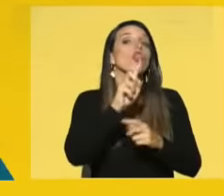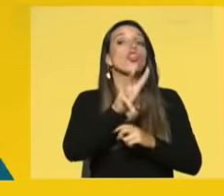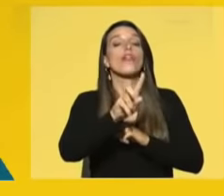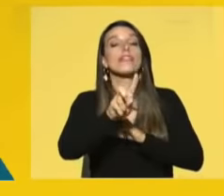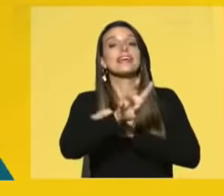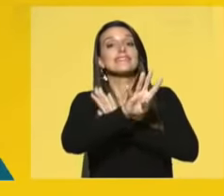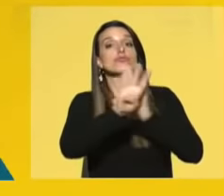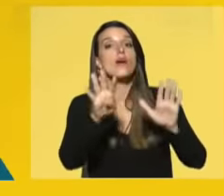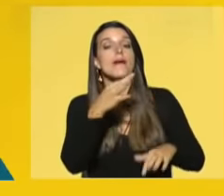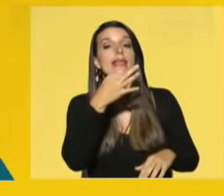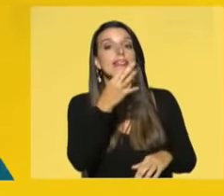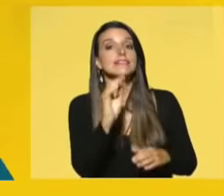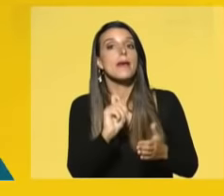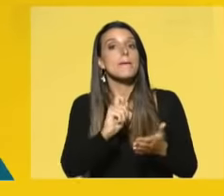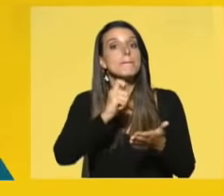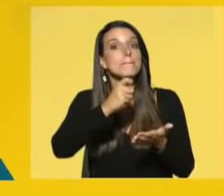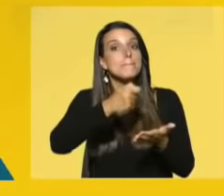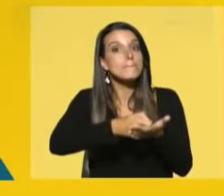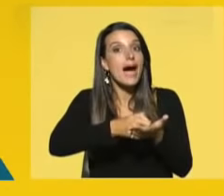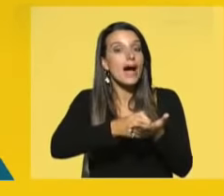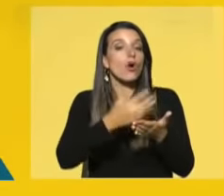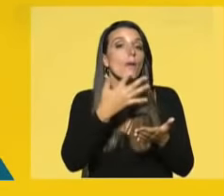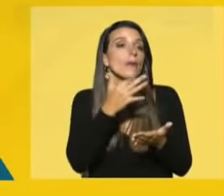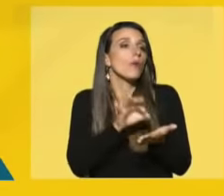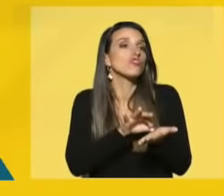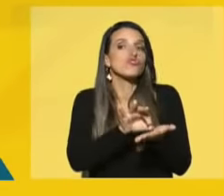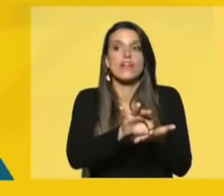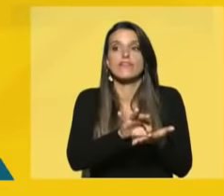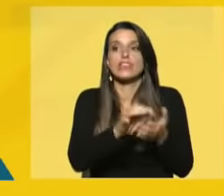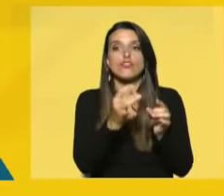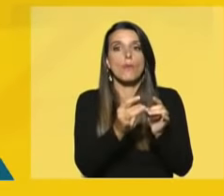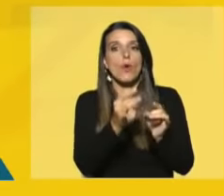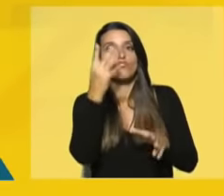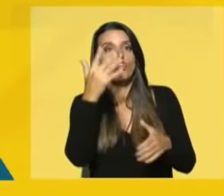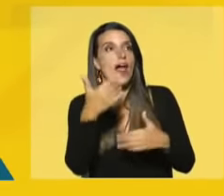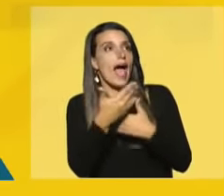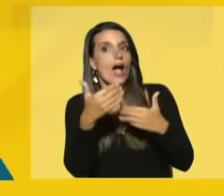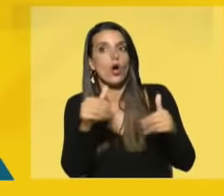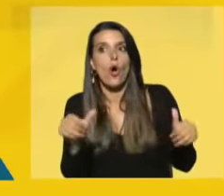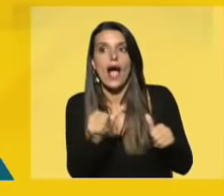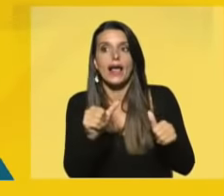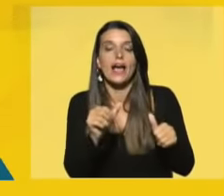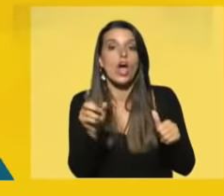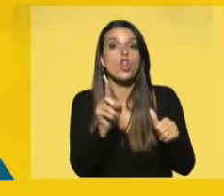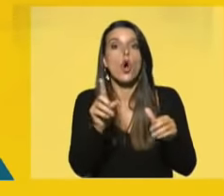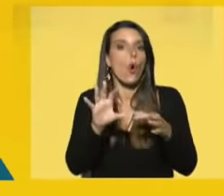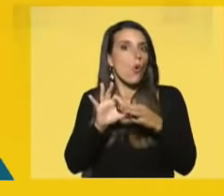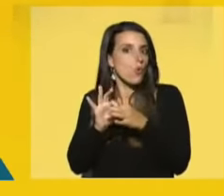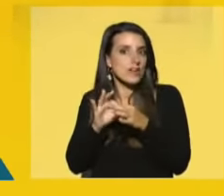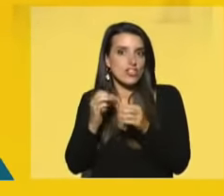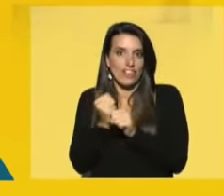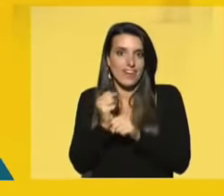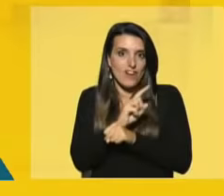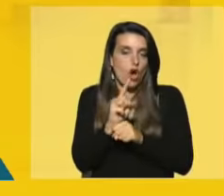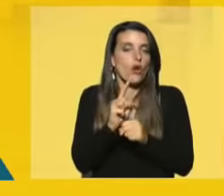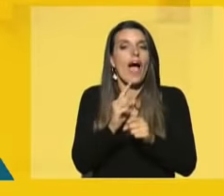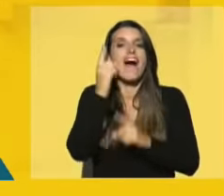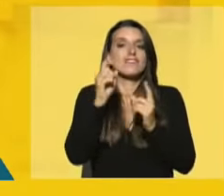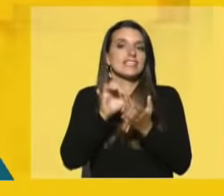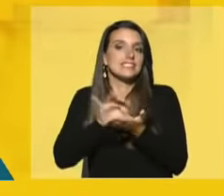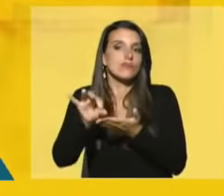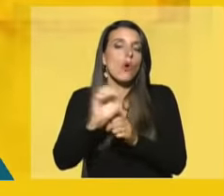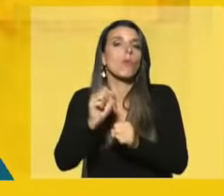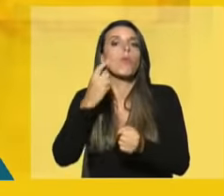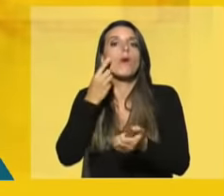detalla que el pago de honorarios por servicios prestados por profesionales fuera de la relación de dependencia podrá efectuarse en